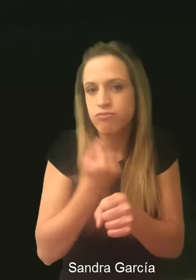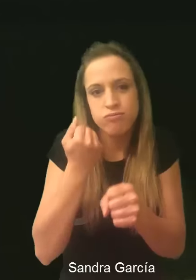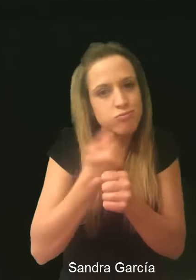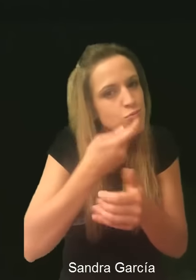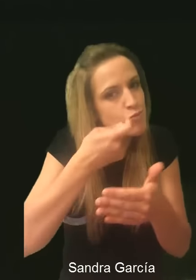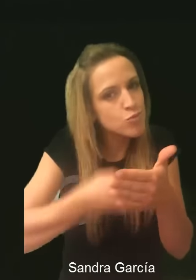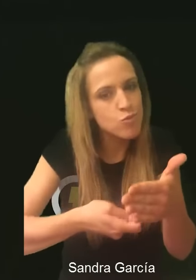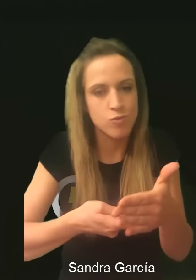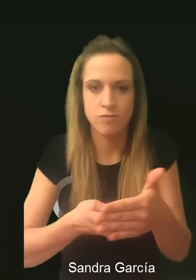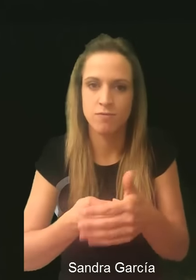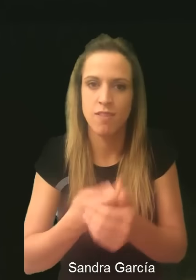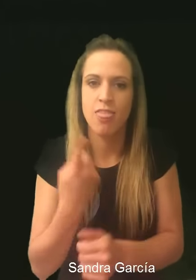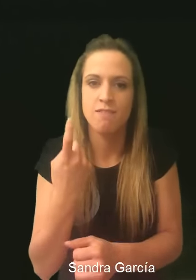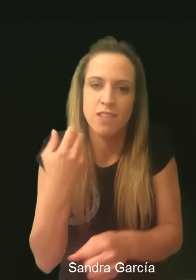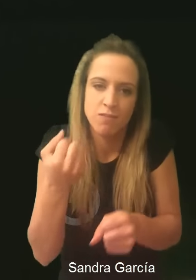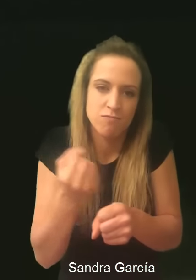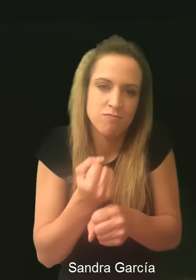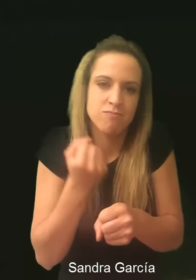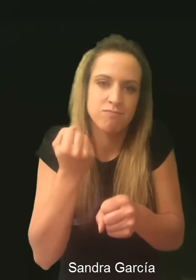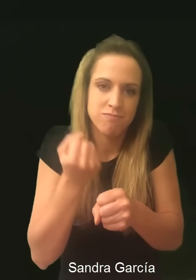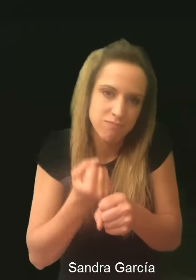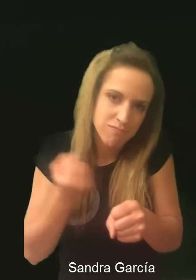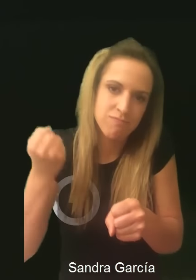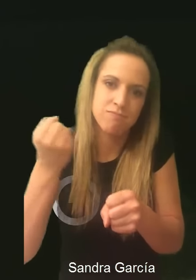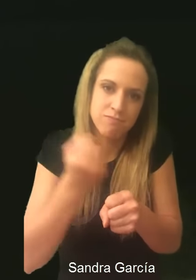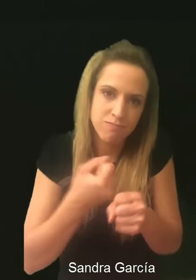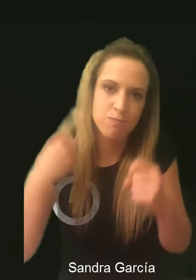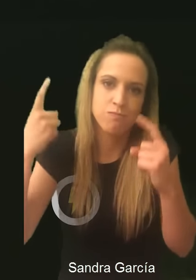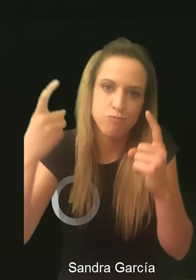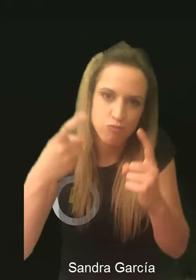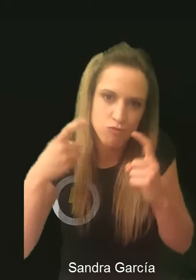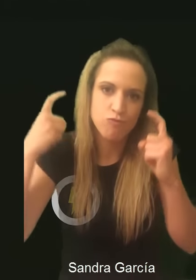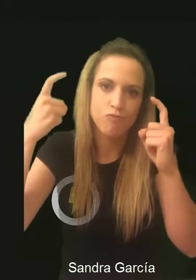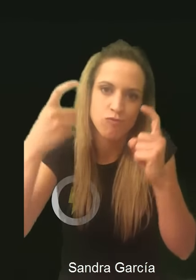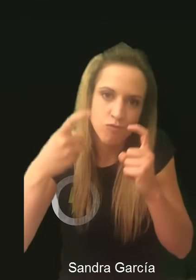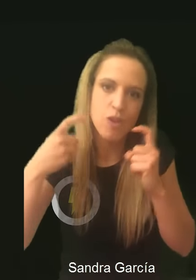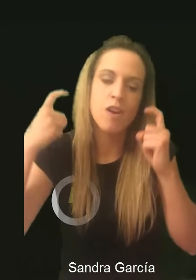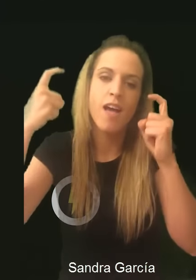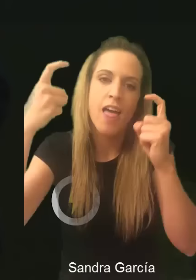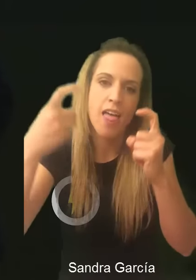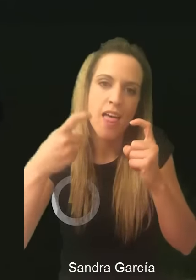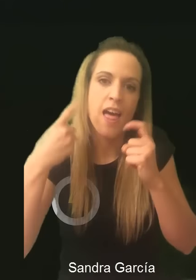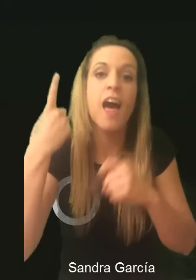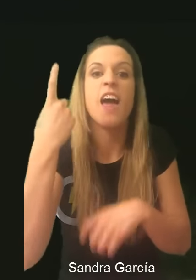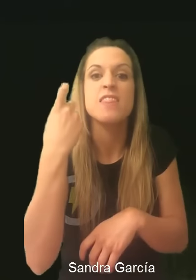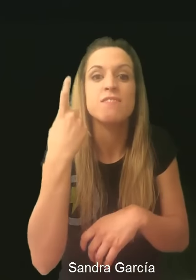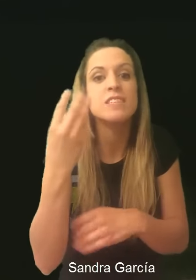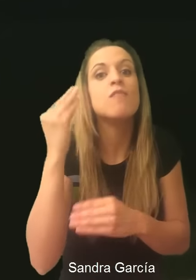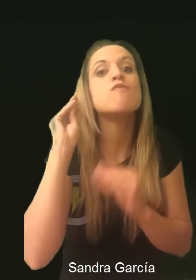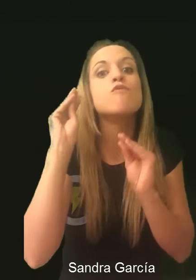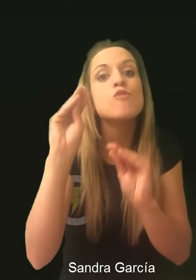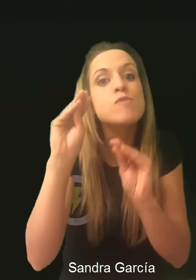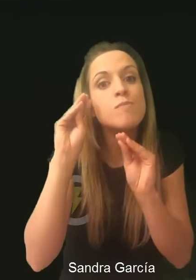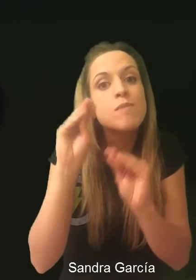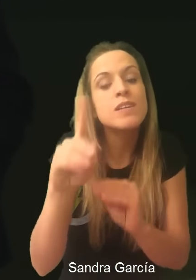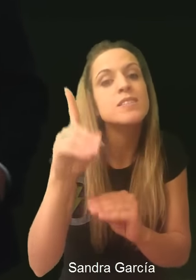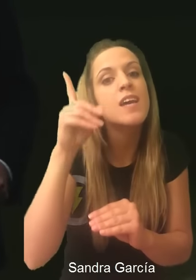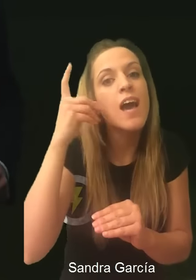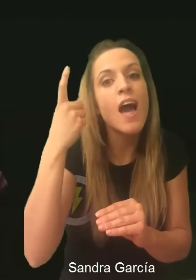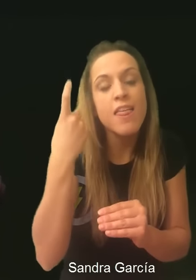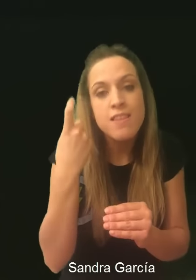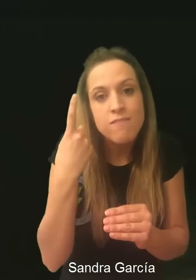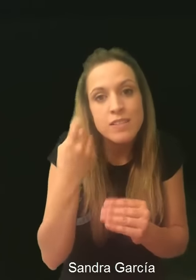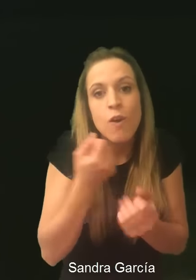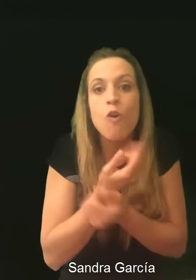Hay que exprimirse, como si de fruta fresca se tratase, generando un rico zumo de ti. Hay que formarse, hay que